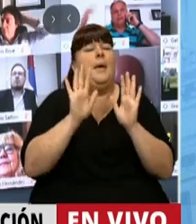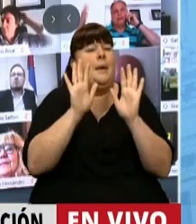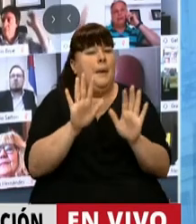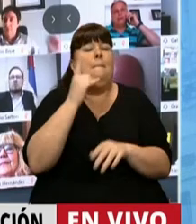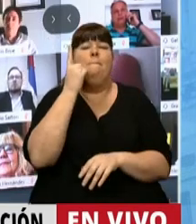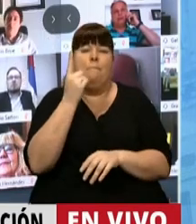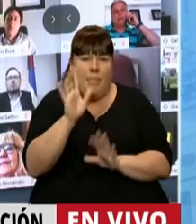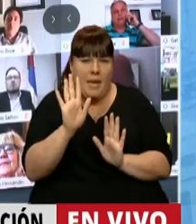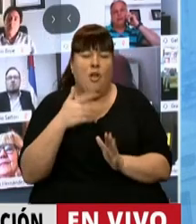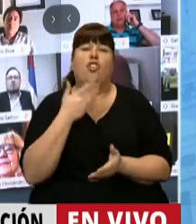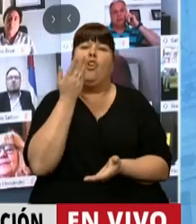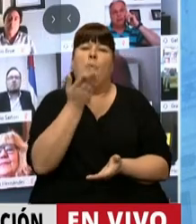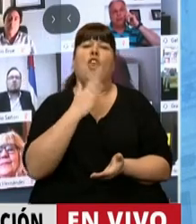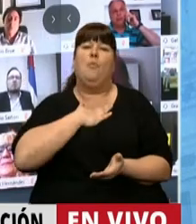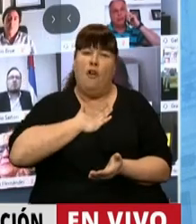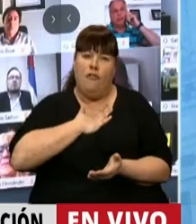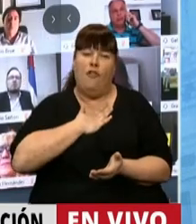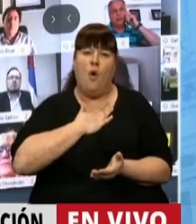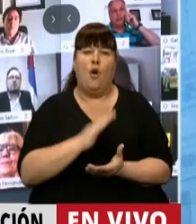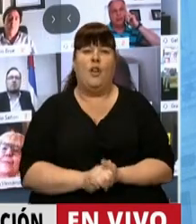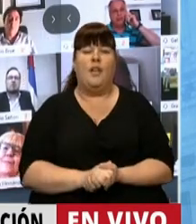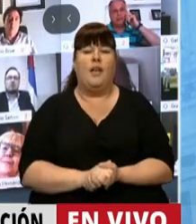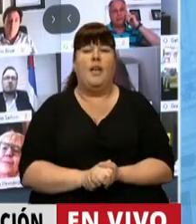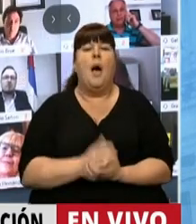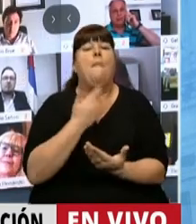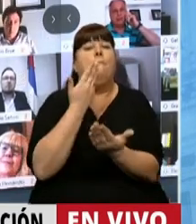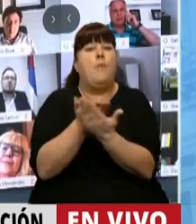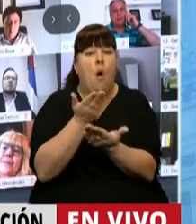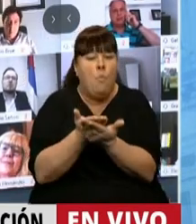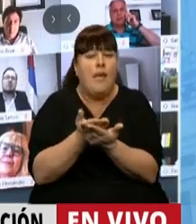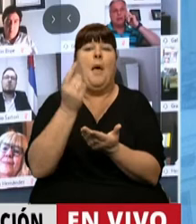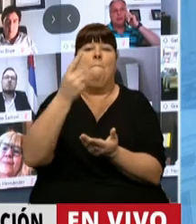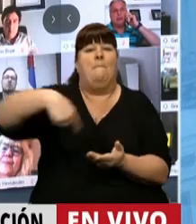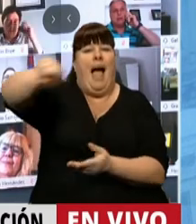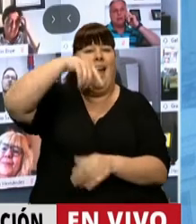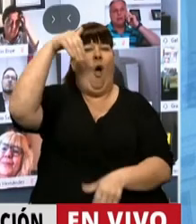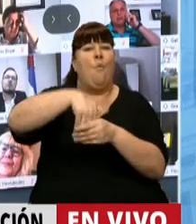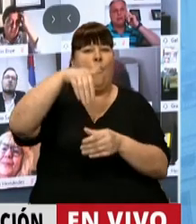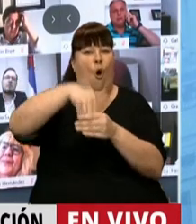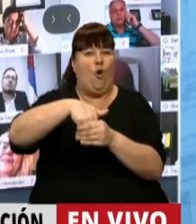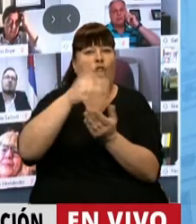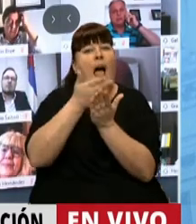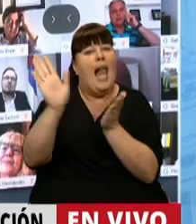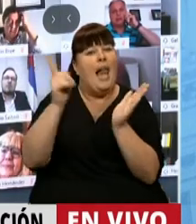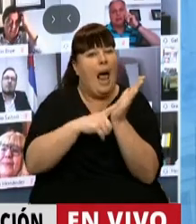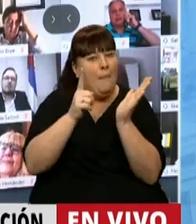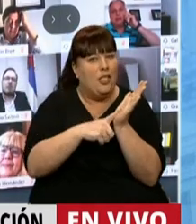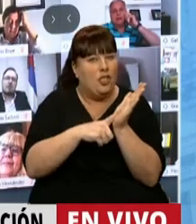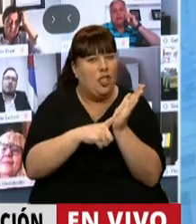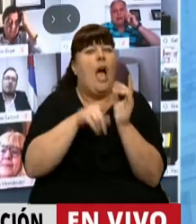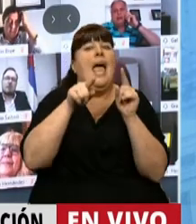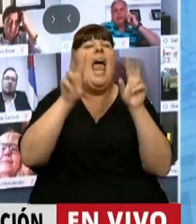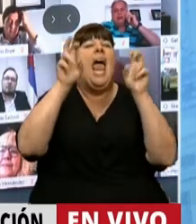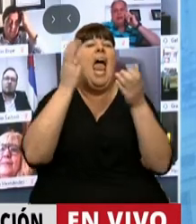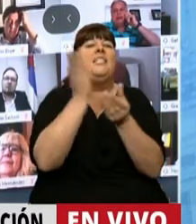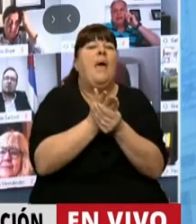Diputado, primero, le pido que por favor ponga a consideración para que pueda votar el apartamento del reglamento